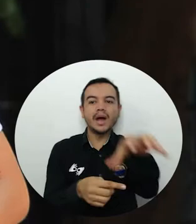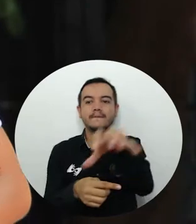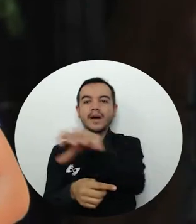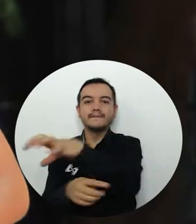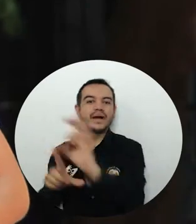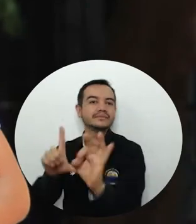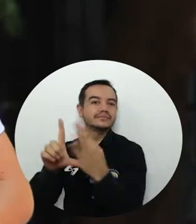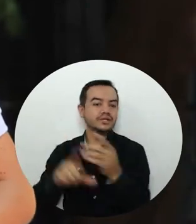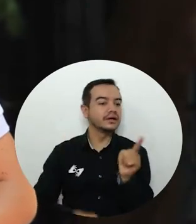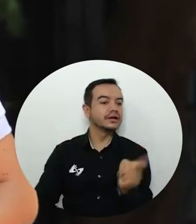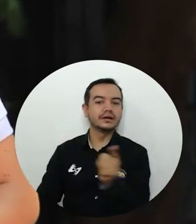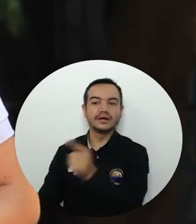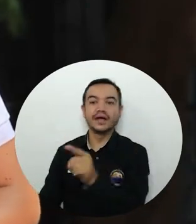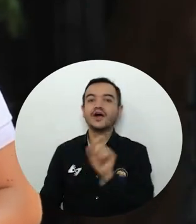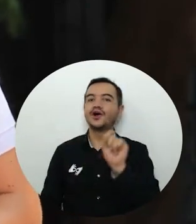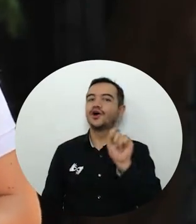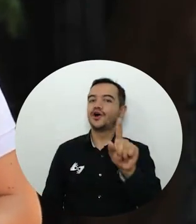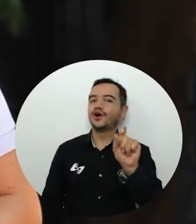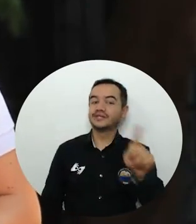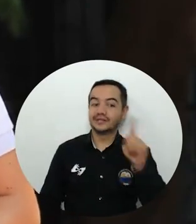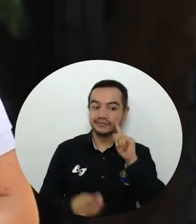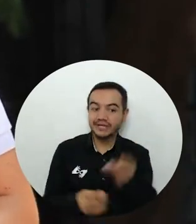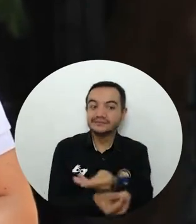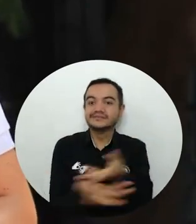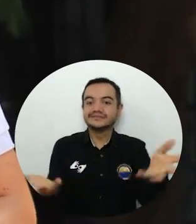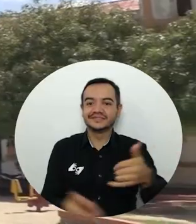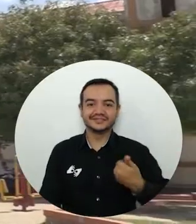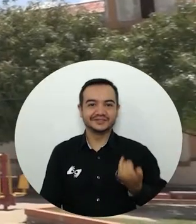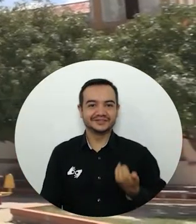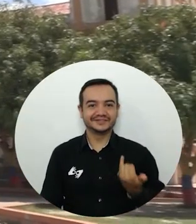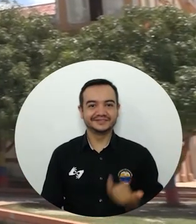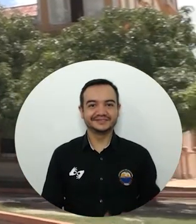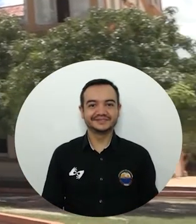novedosos espacios de este tipo al servicio de los jóvenes.